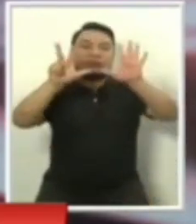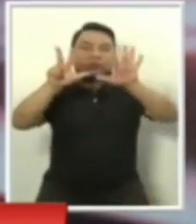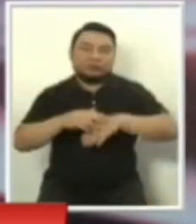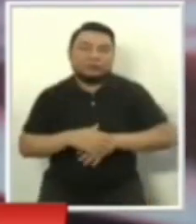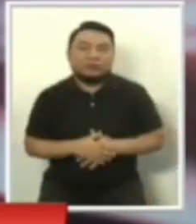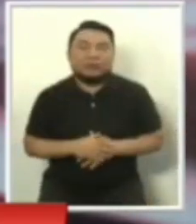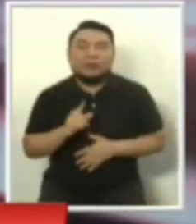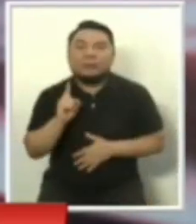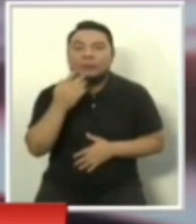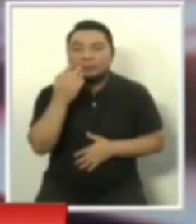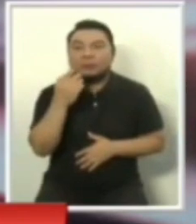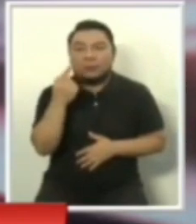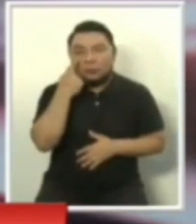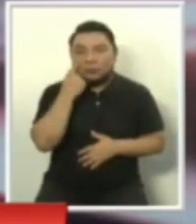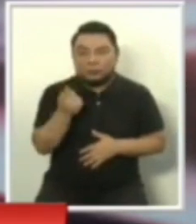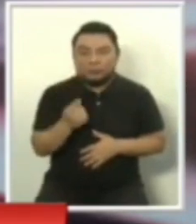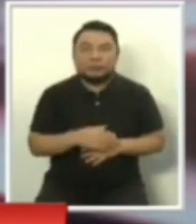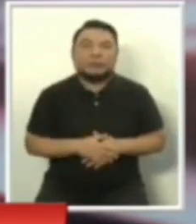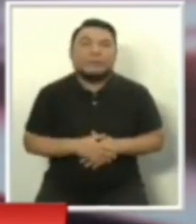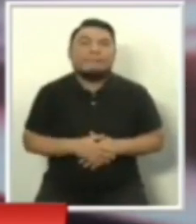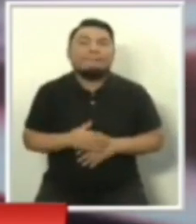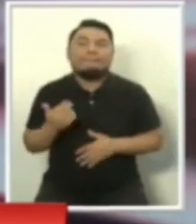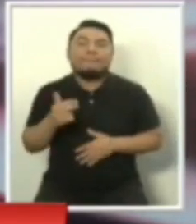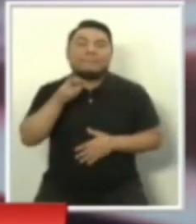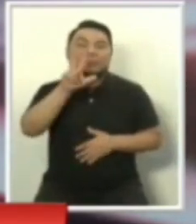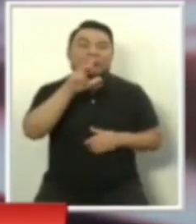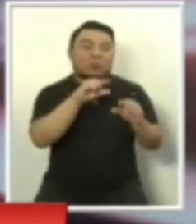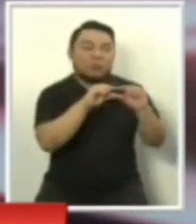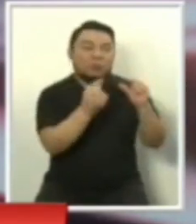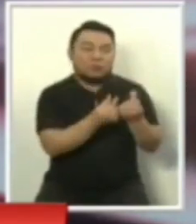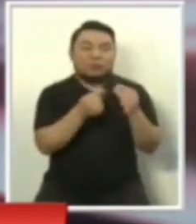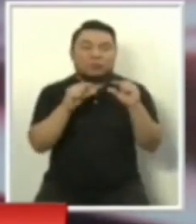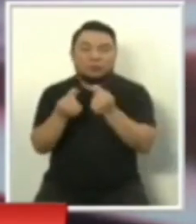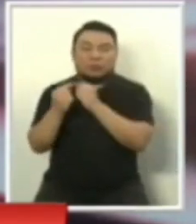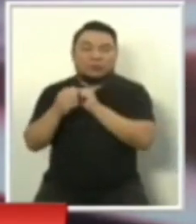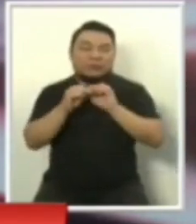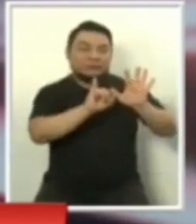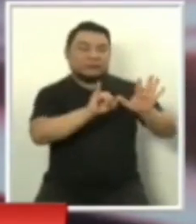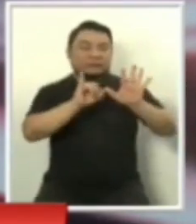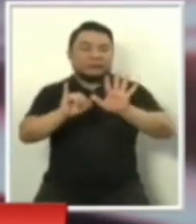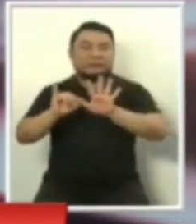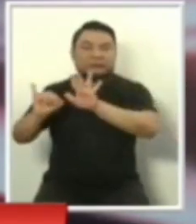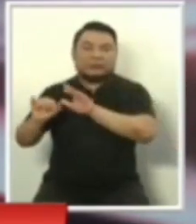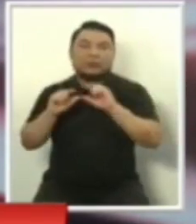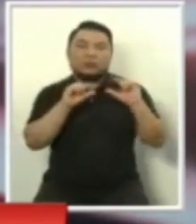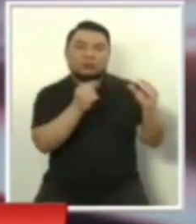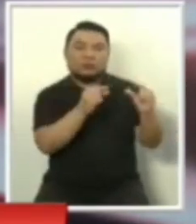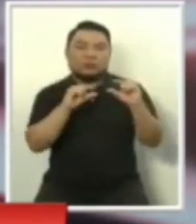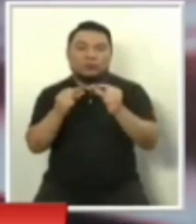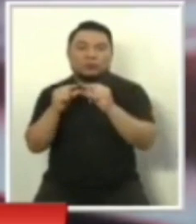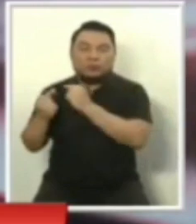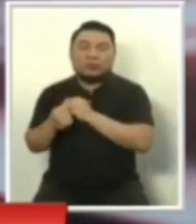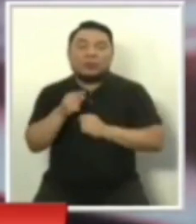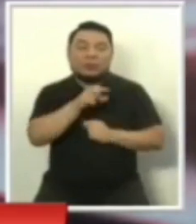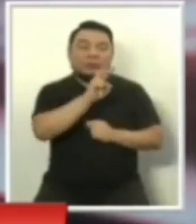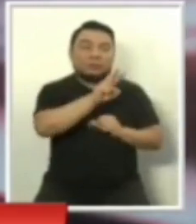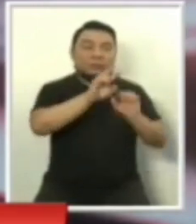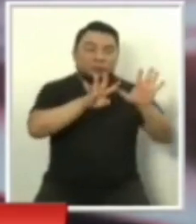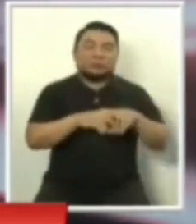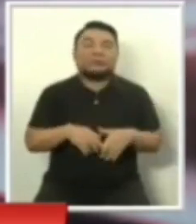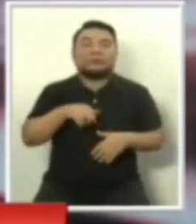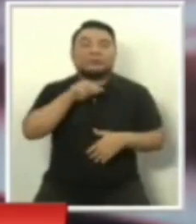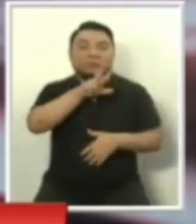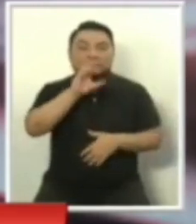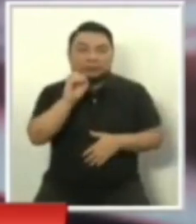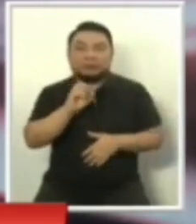primero a conocer los tres grupos, digamos, de seis candidatos cada uno que van a intervenir el 29, el 30 y